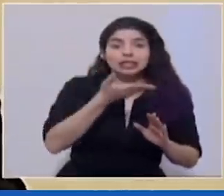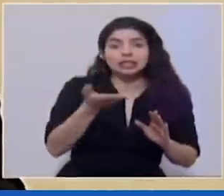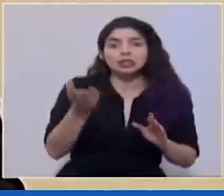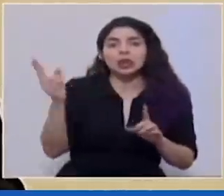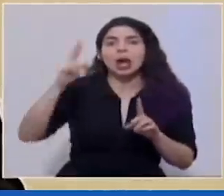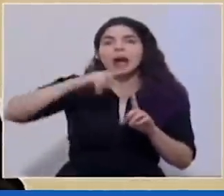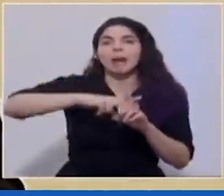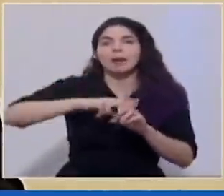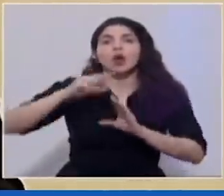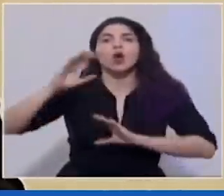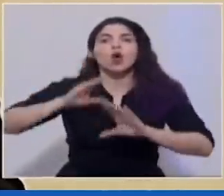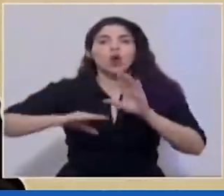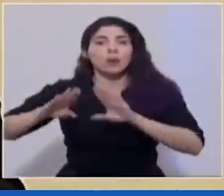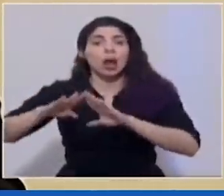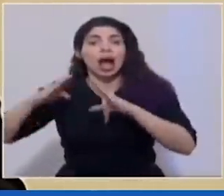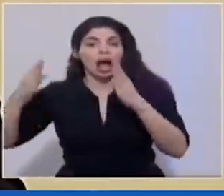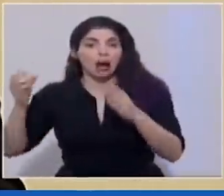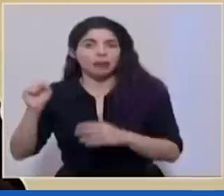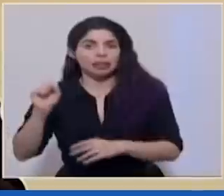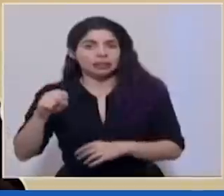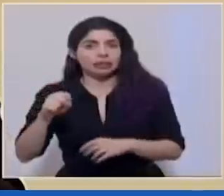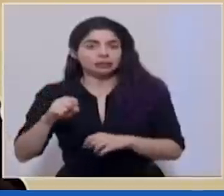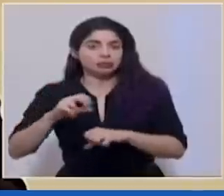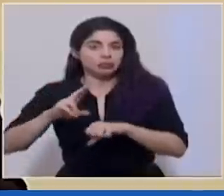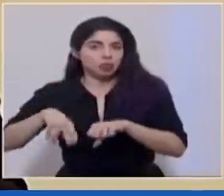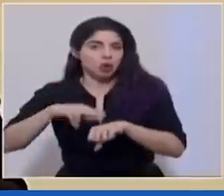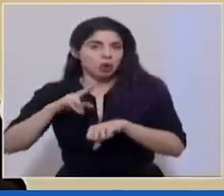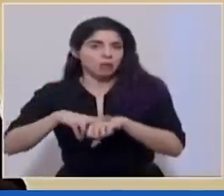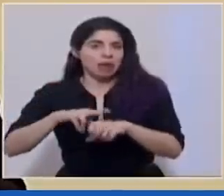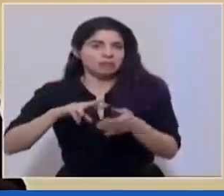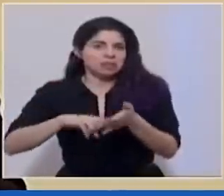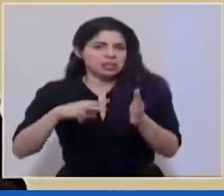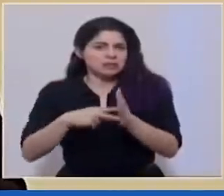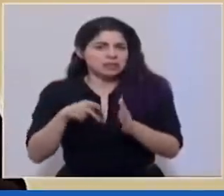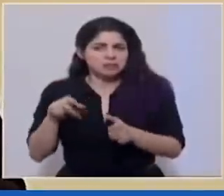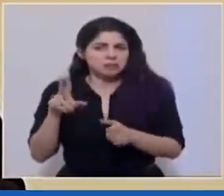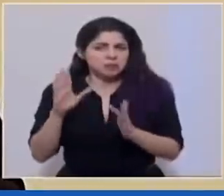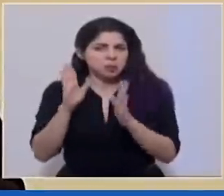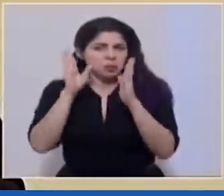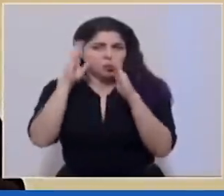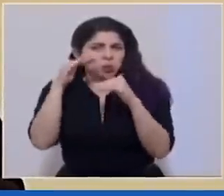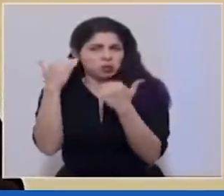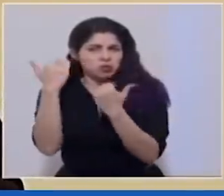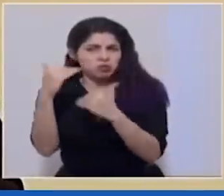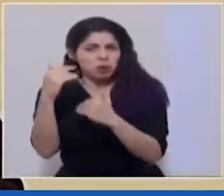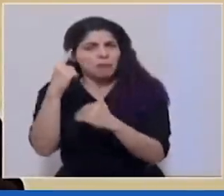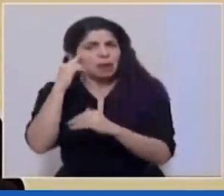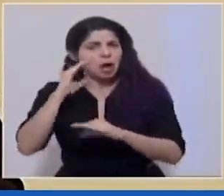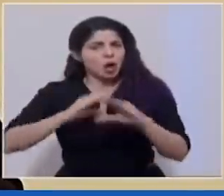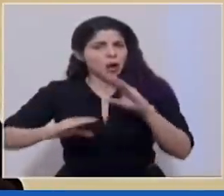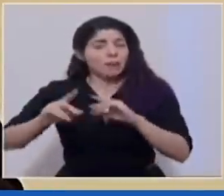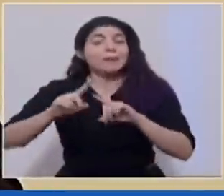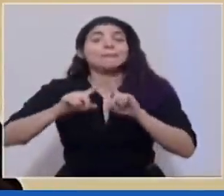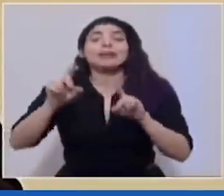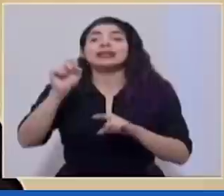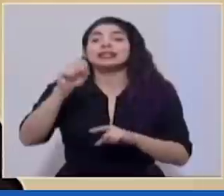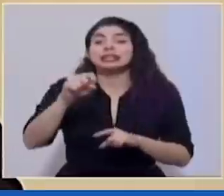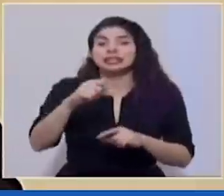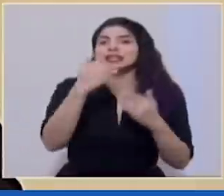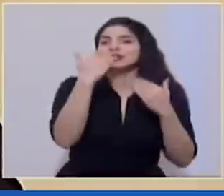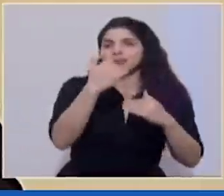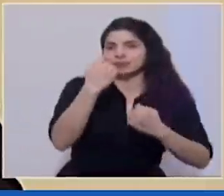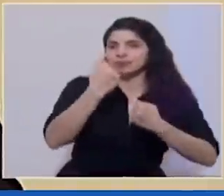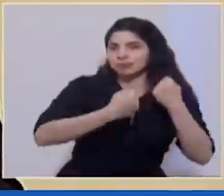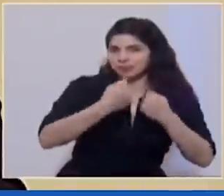apertura del comercio bajo condiciones normales es decir no tiene una restricción del funcionamiento del comercio pero si opera la restricción